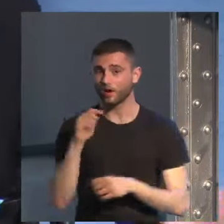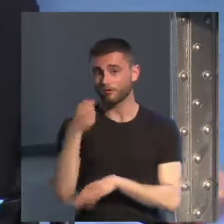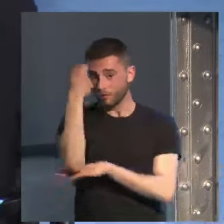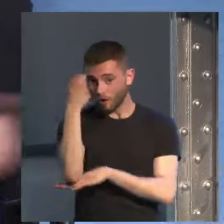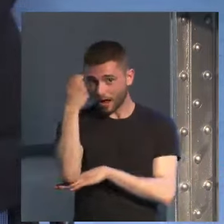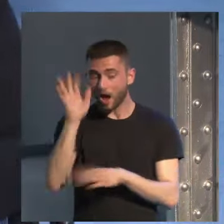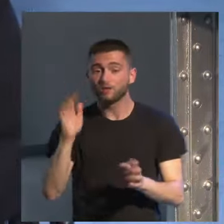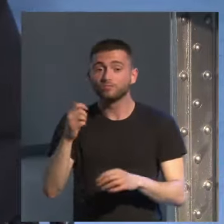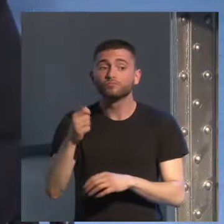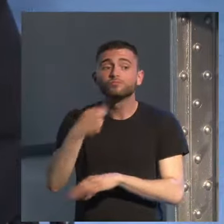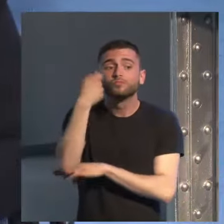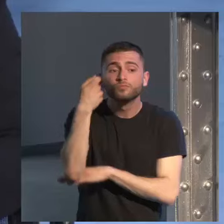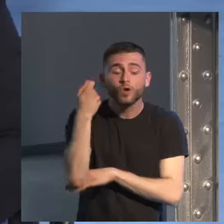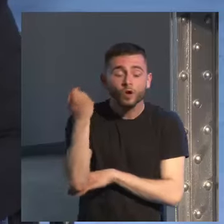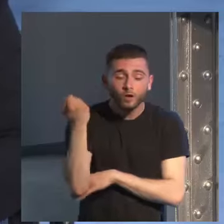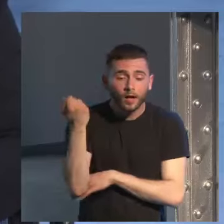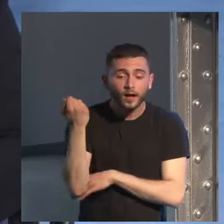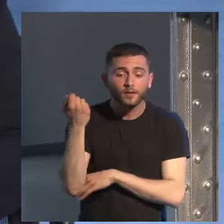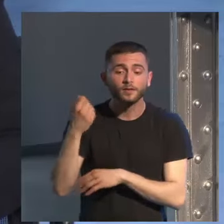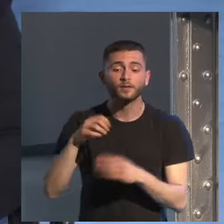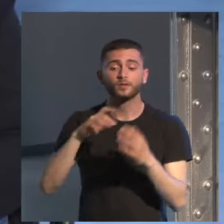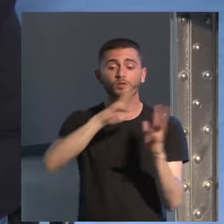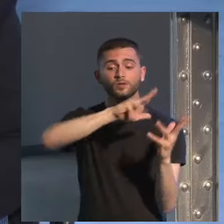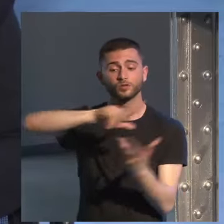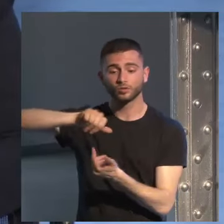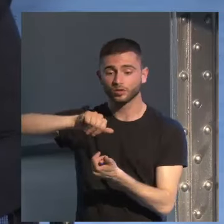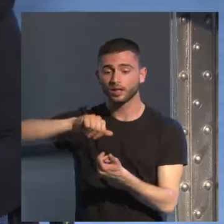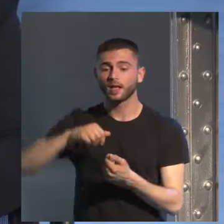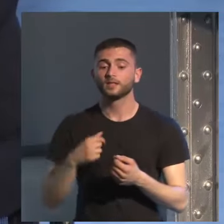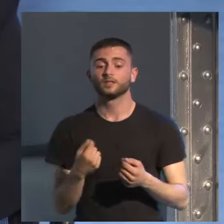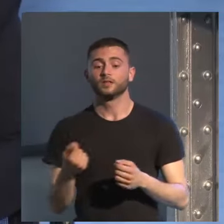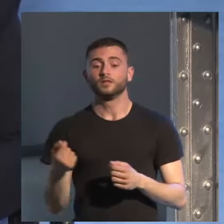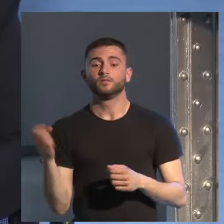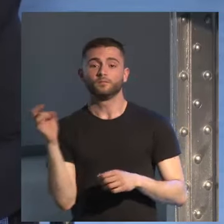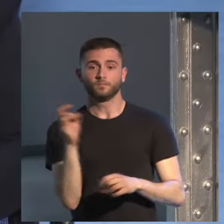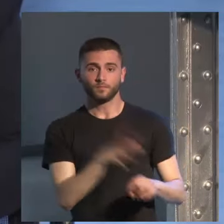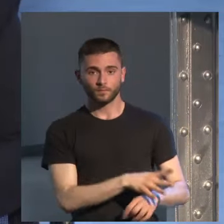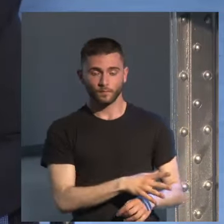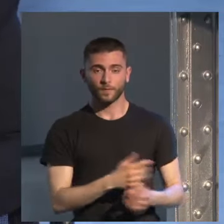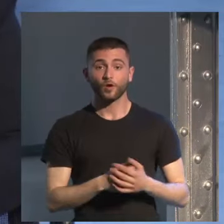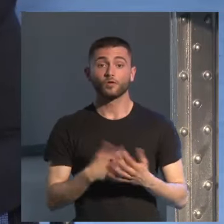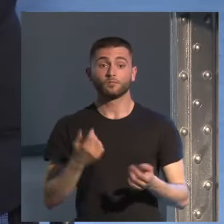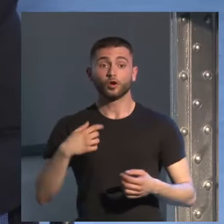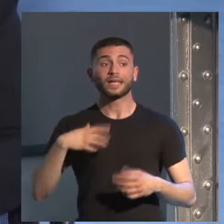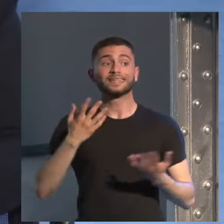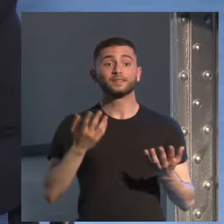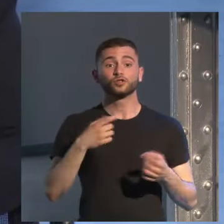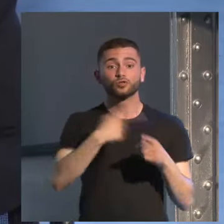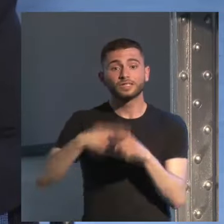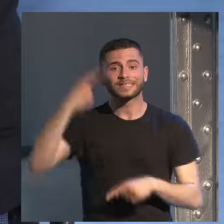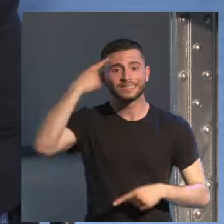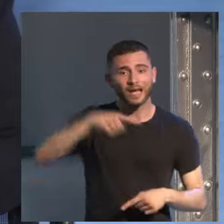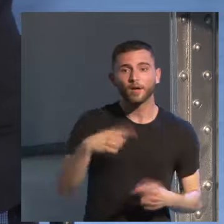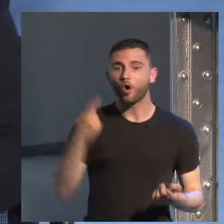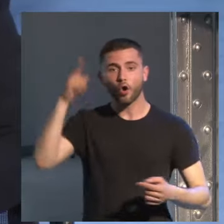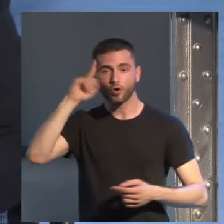cruzadas día a día creo sinceramente que en todo lo que estamos escribiendo consciente o inconscientemente ya no solo la